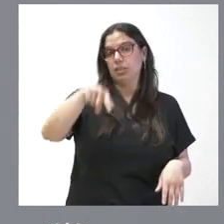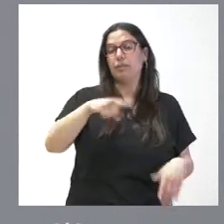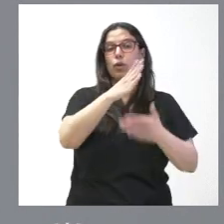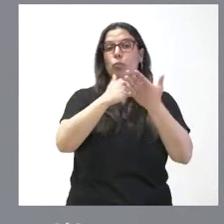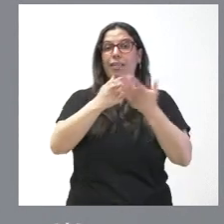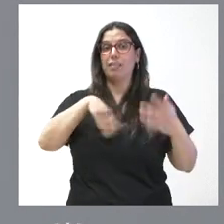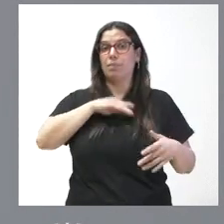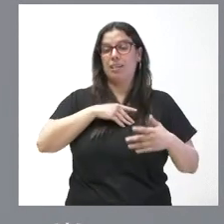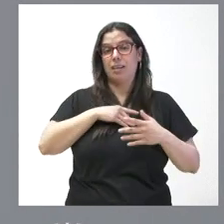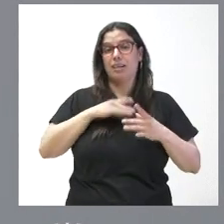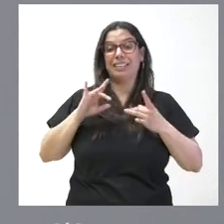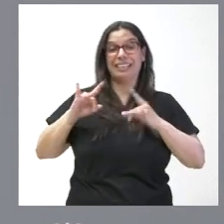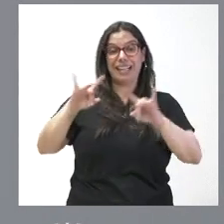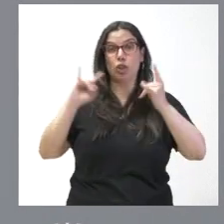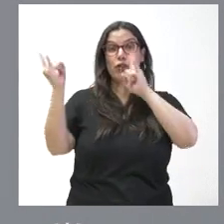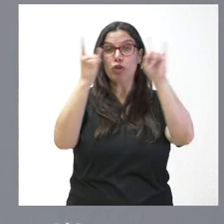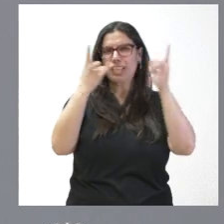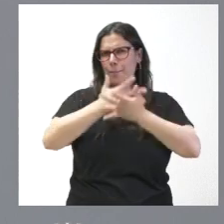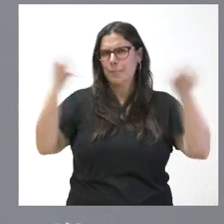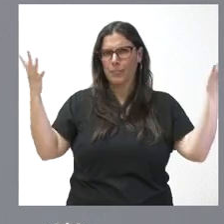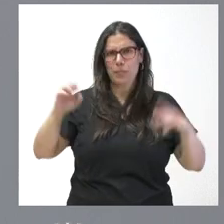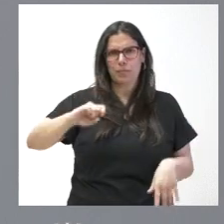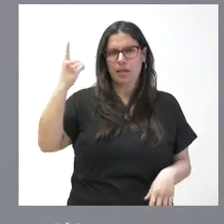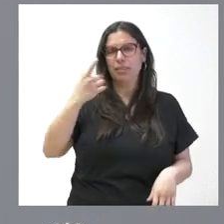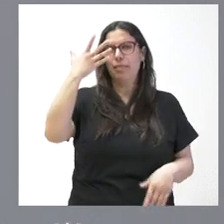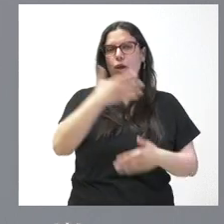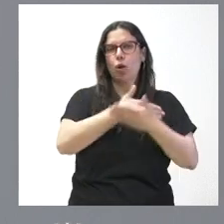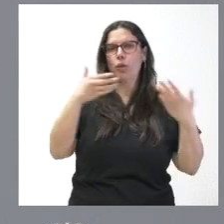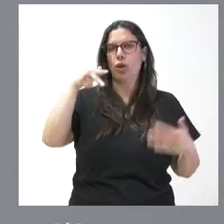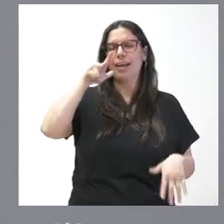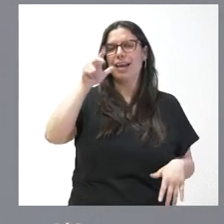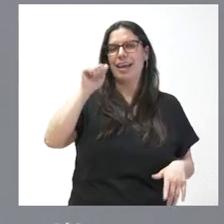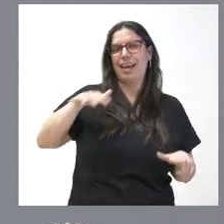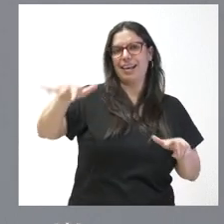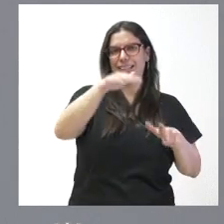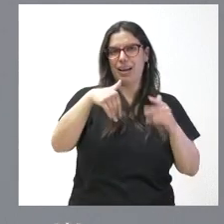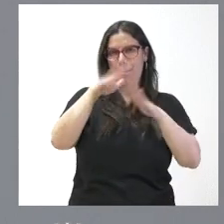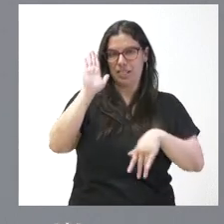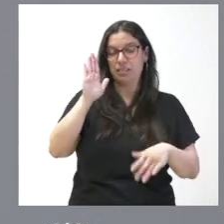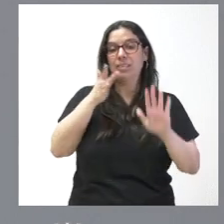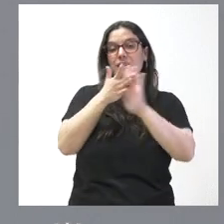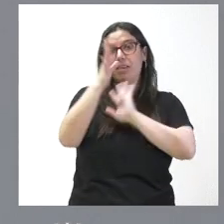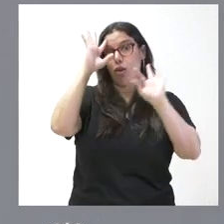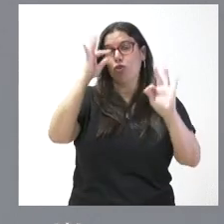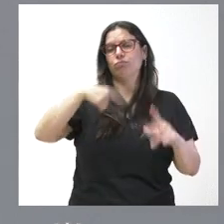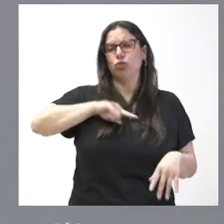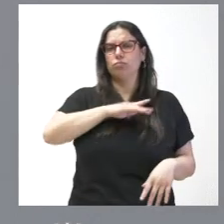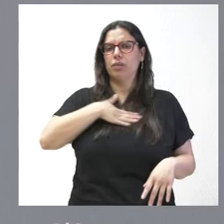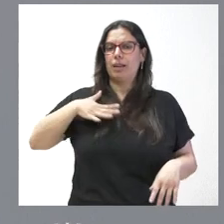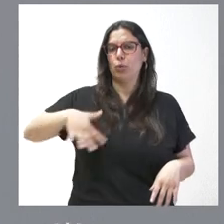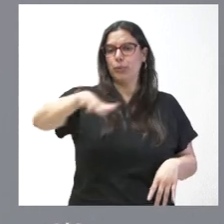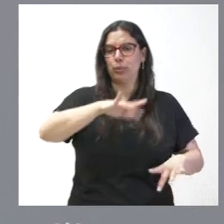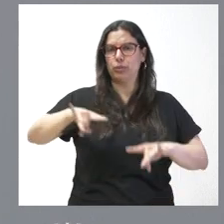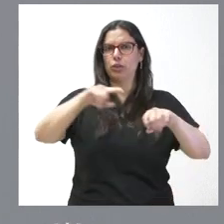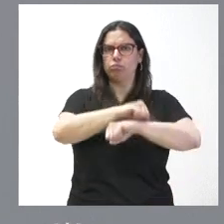España, que tiene más superficie forestal, más de 5 millones de hectáreas forestales y, lógicamente, lo que queremos es seguir fortaleciendo esta